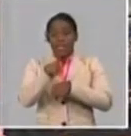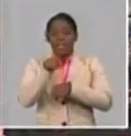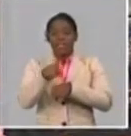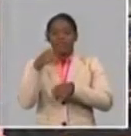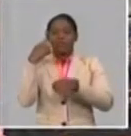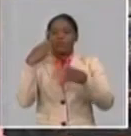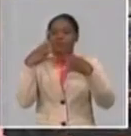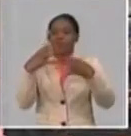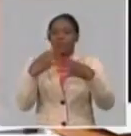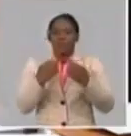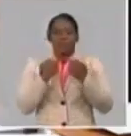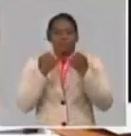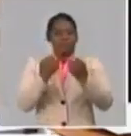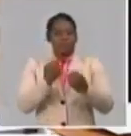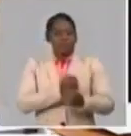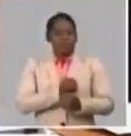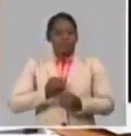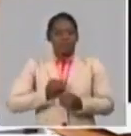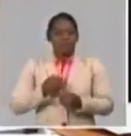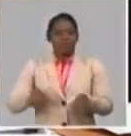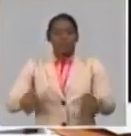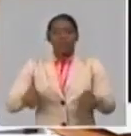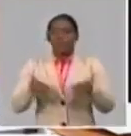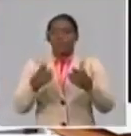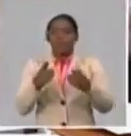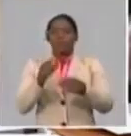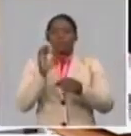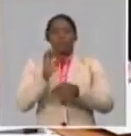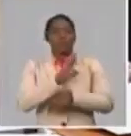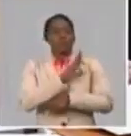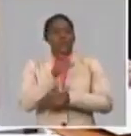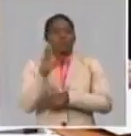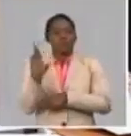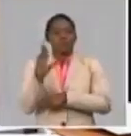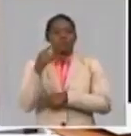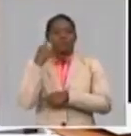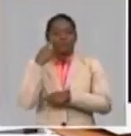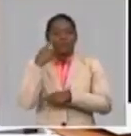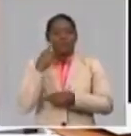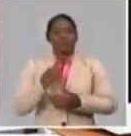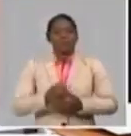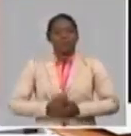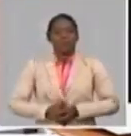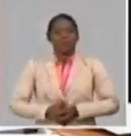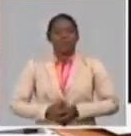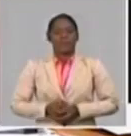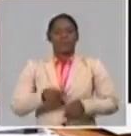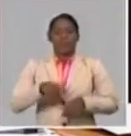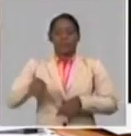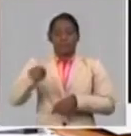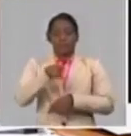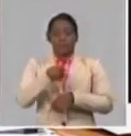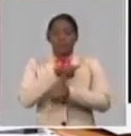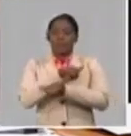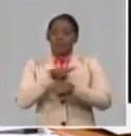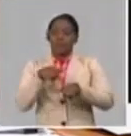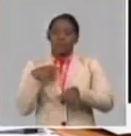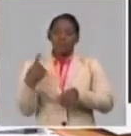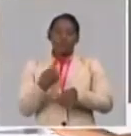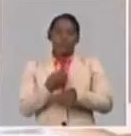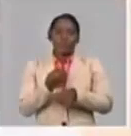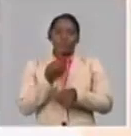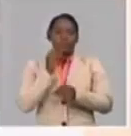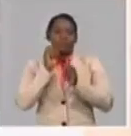innovadora, creativa, que la revolución ha cultivado en esa masa de trabajadores. Estaremos enviando desde la CTC y los